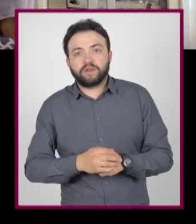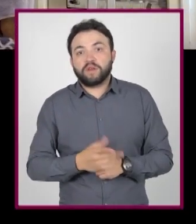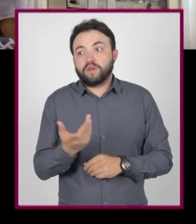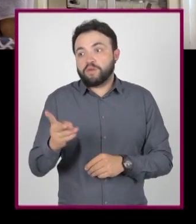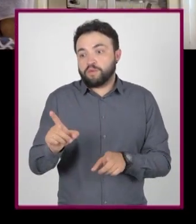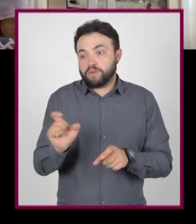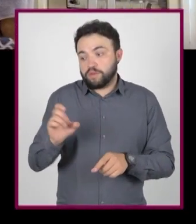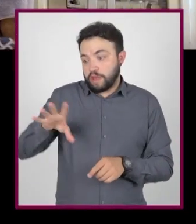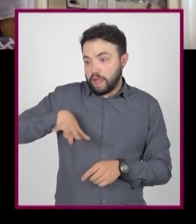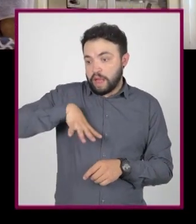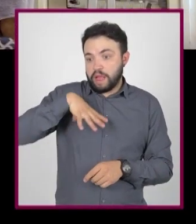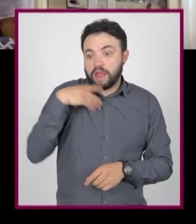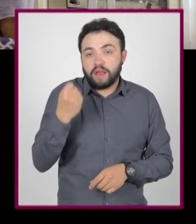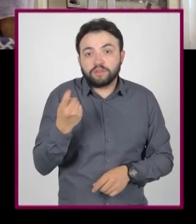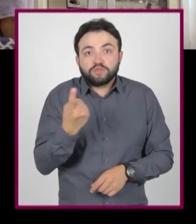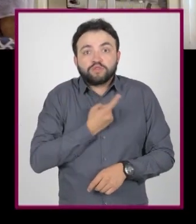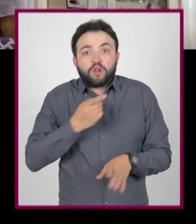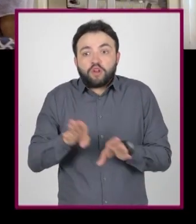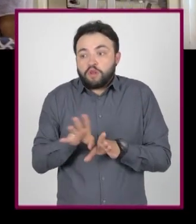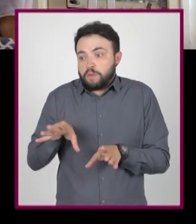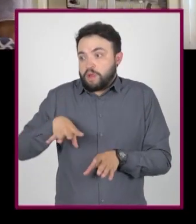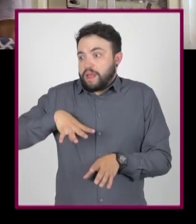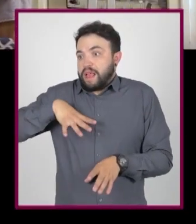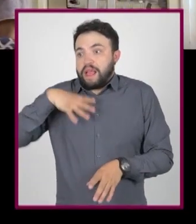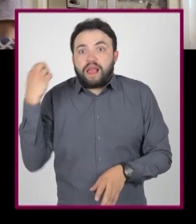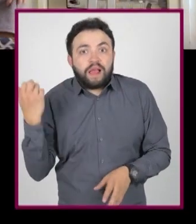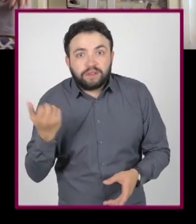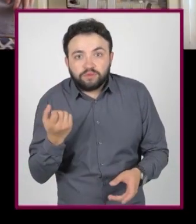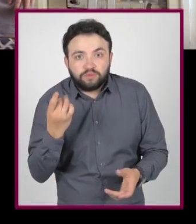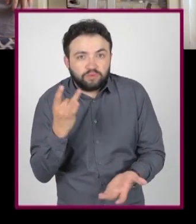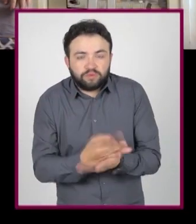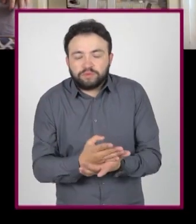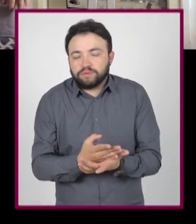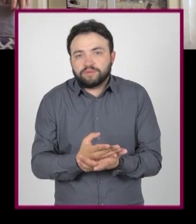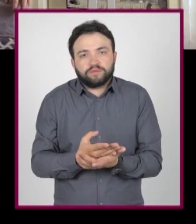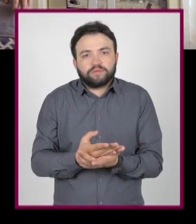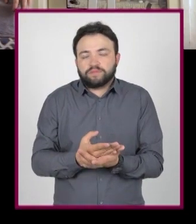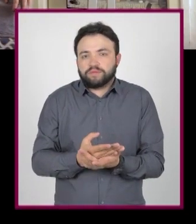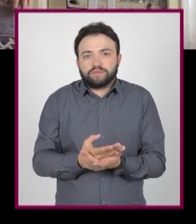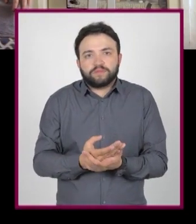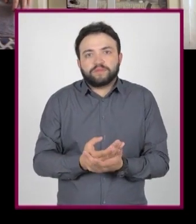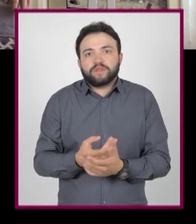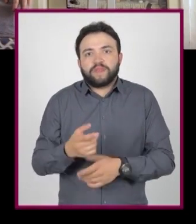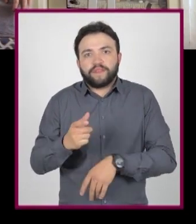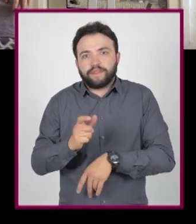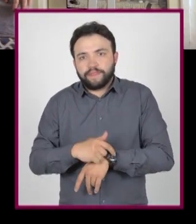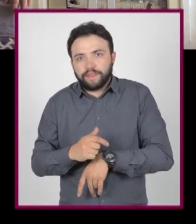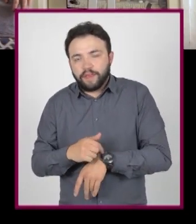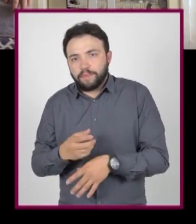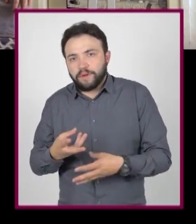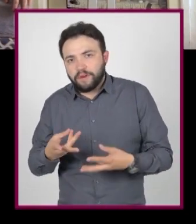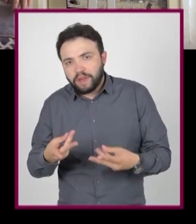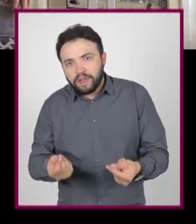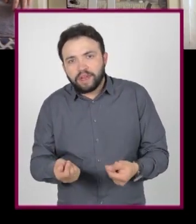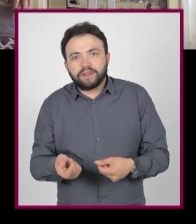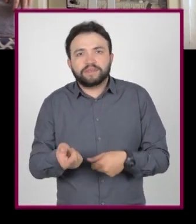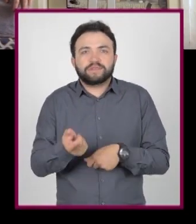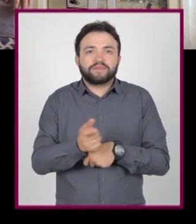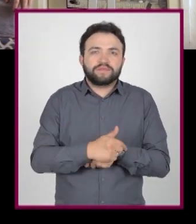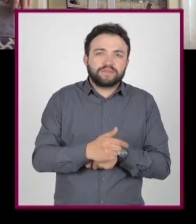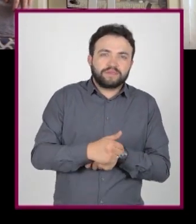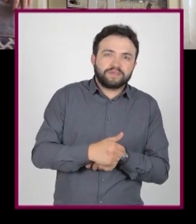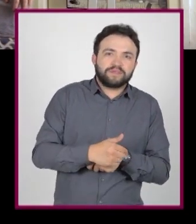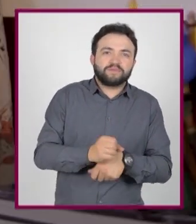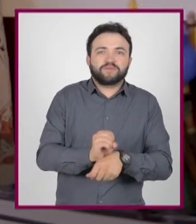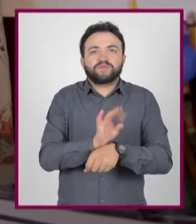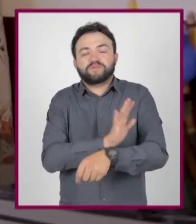solo por el hecho de esforzarse puede significar una pérdida de recursos. Entiéndanse, como recurso el gasto de tiempo, energía o